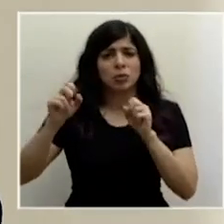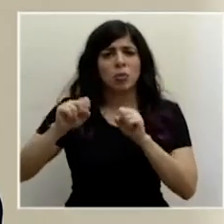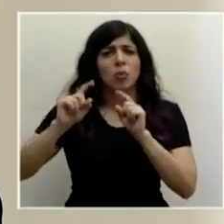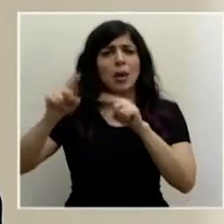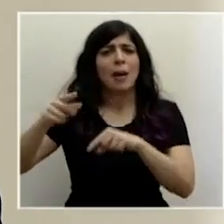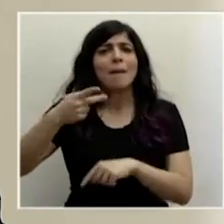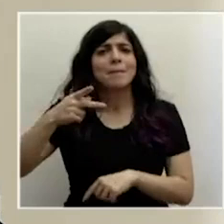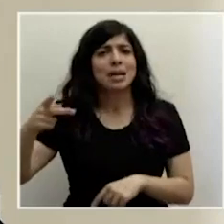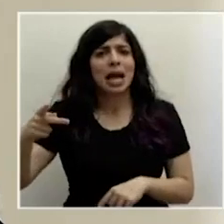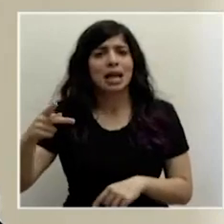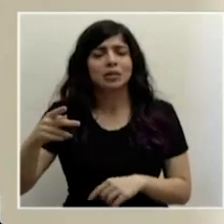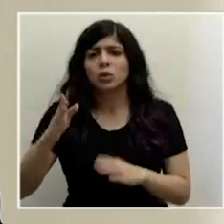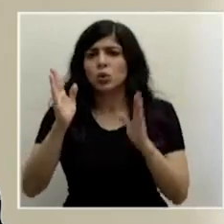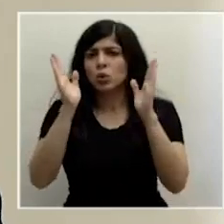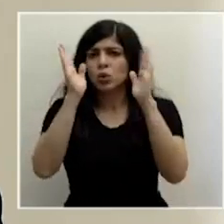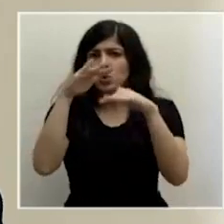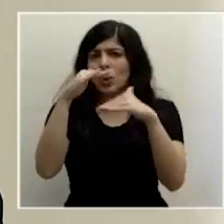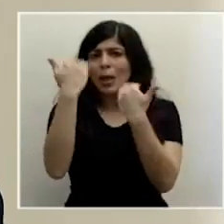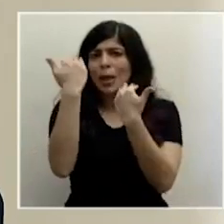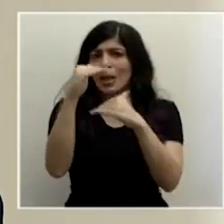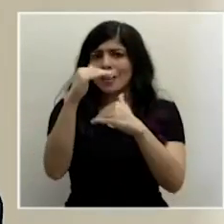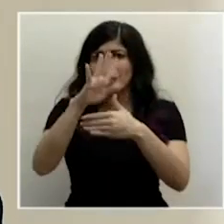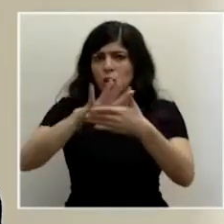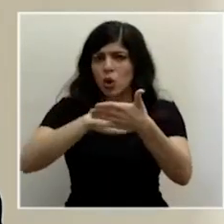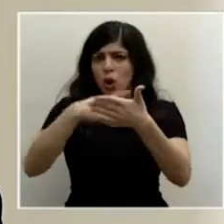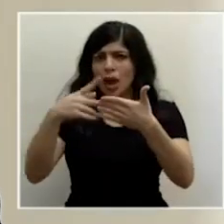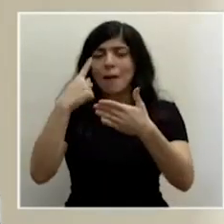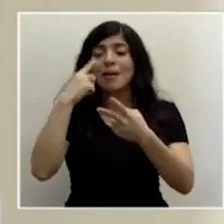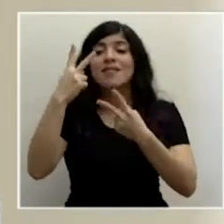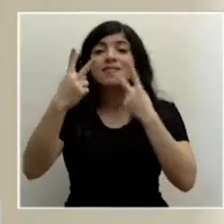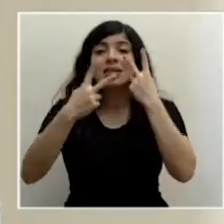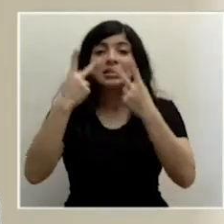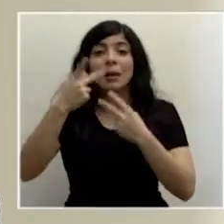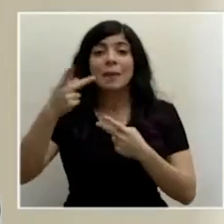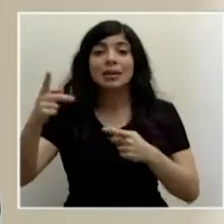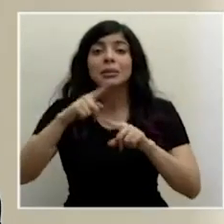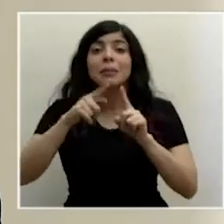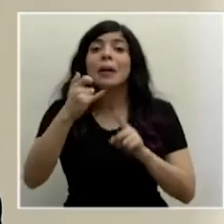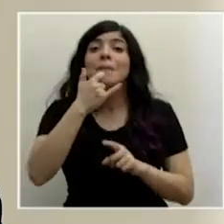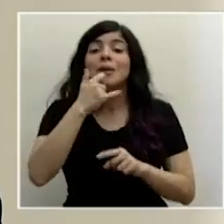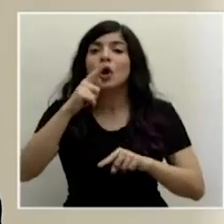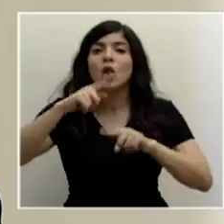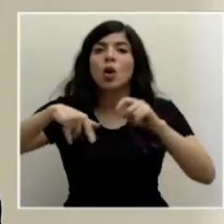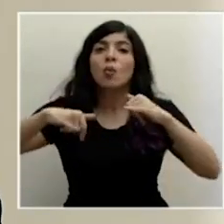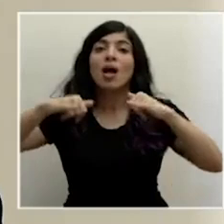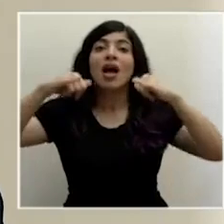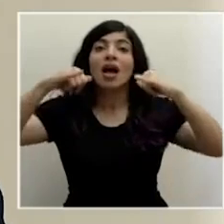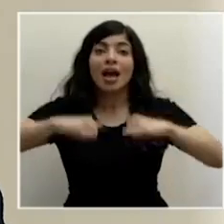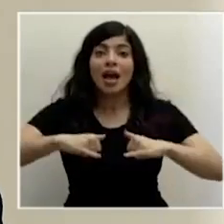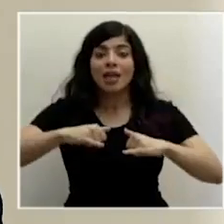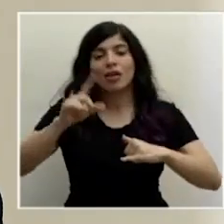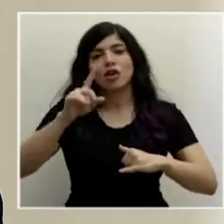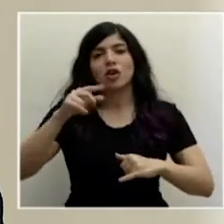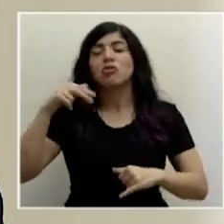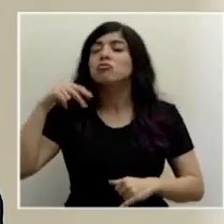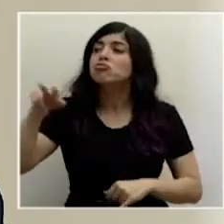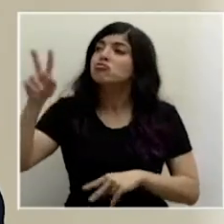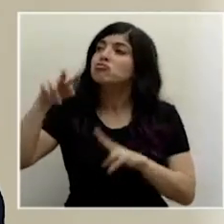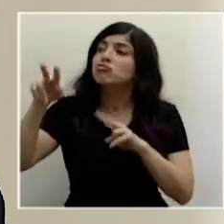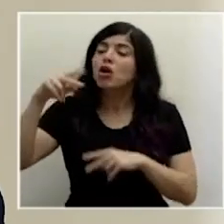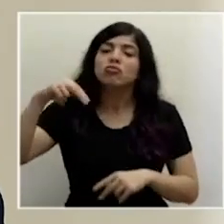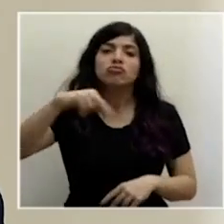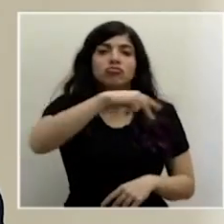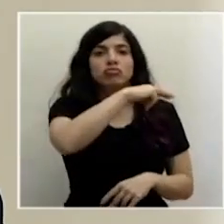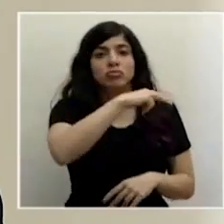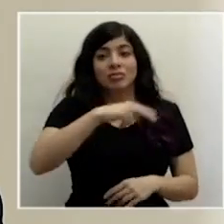playa, no hay una limitación en el horario para poder visitar la playa, lo que pasa es que no se pueden quedar en la playa. Planificamos